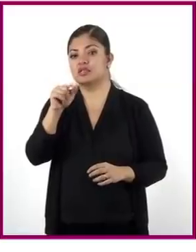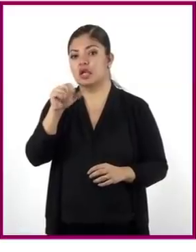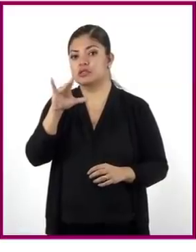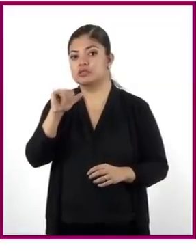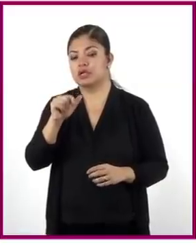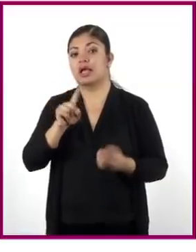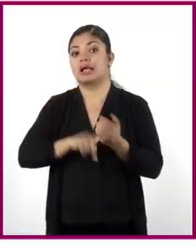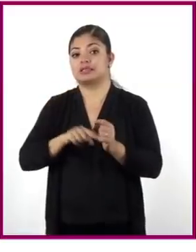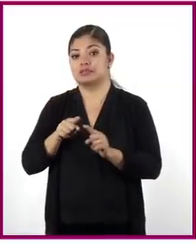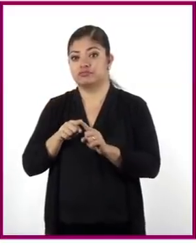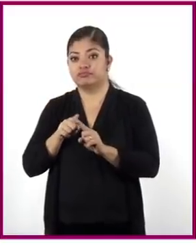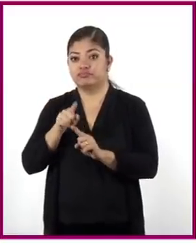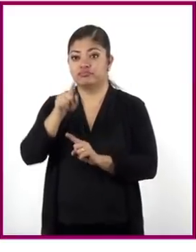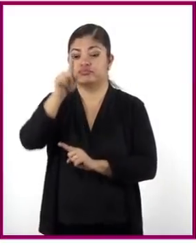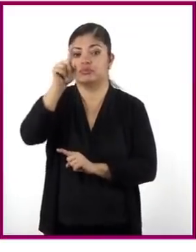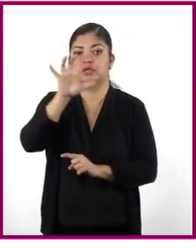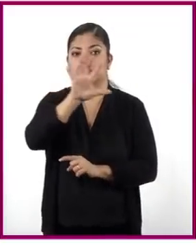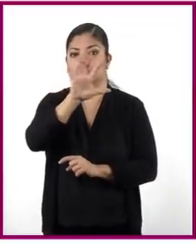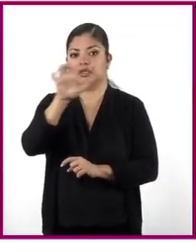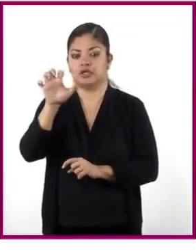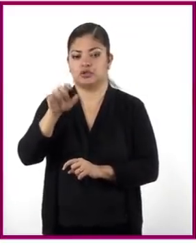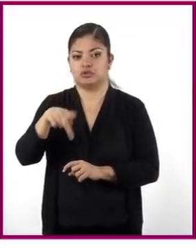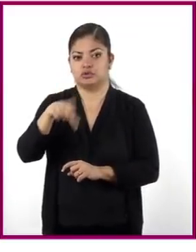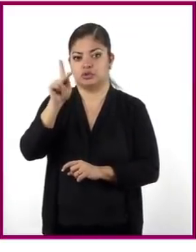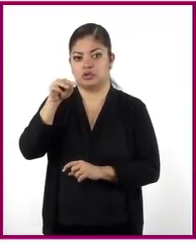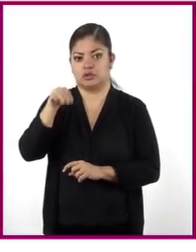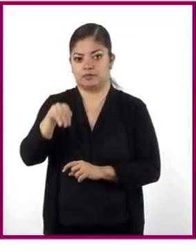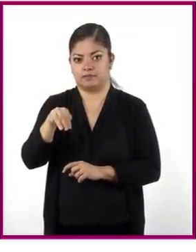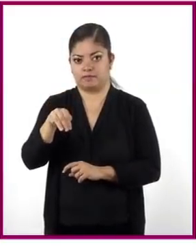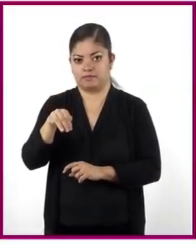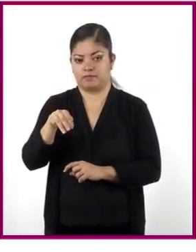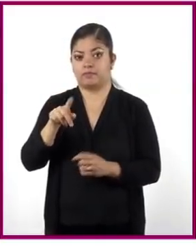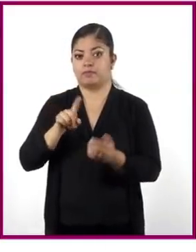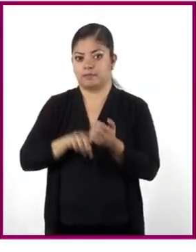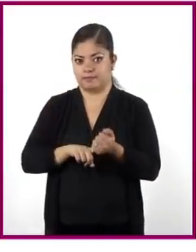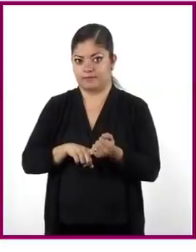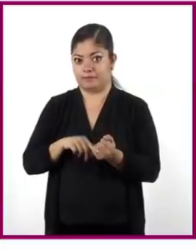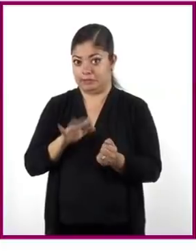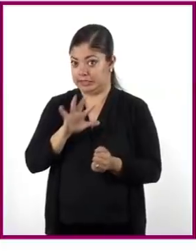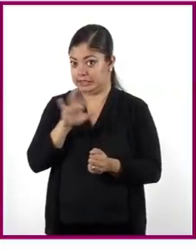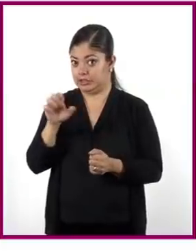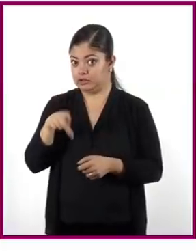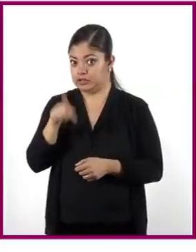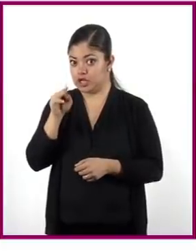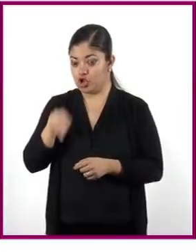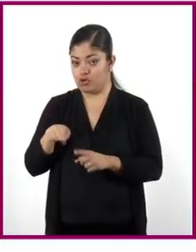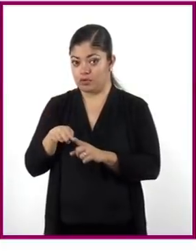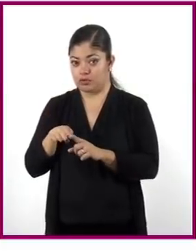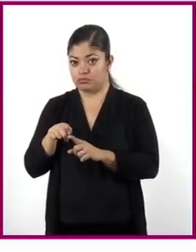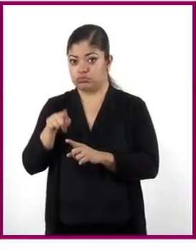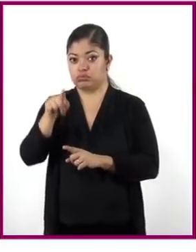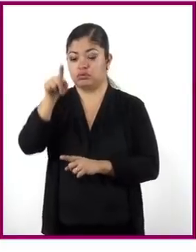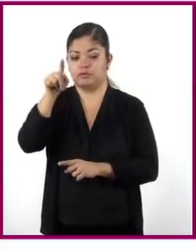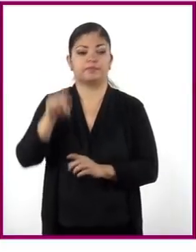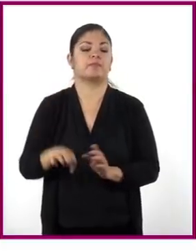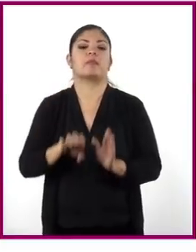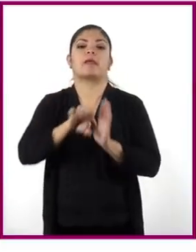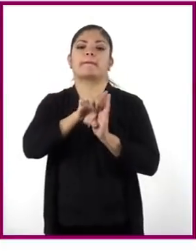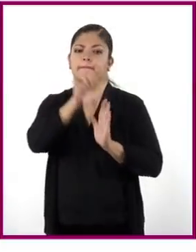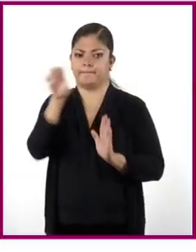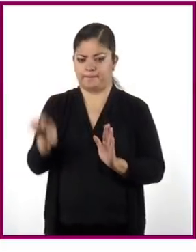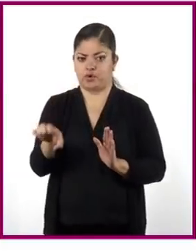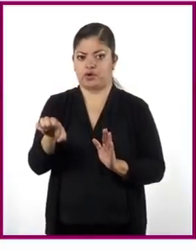500 kilómetros. La distancia recorrida es de 500 kilómetros. Y veamos, por ejemplo,